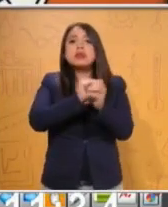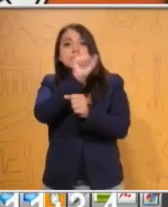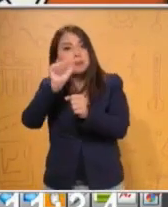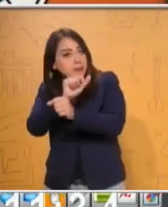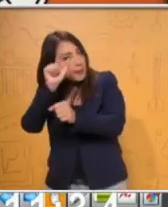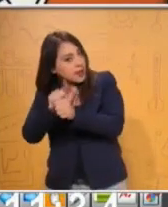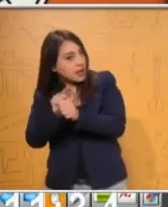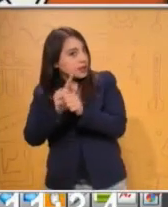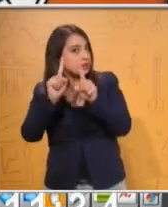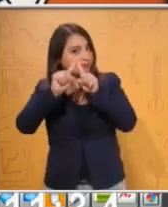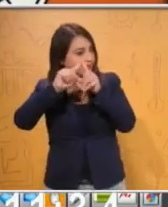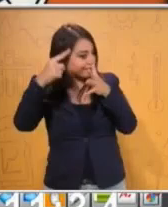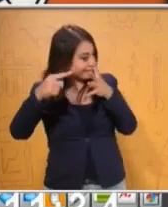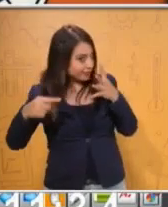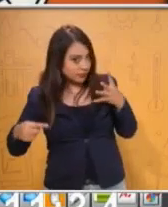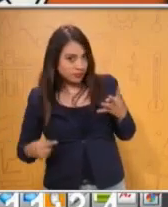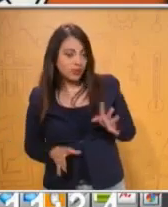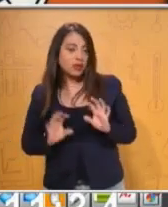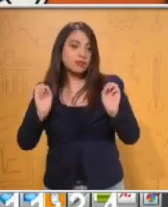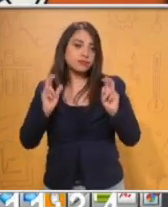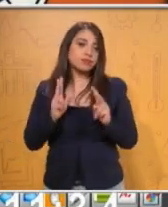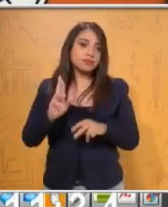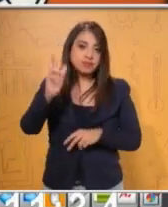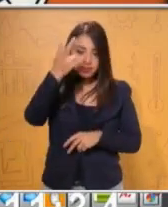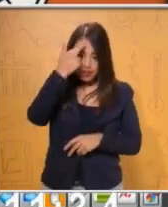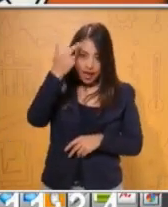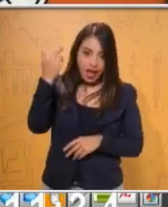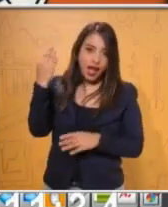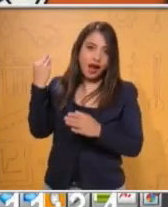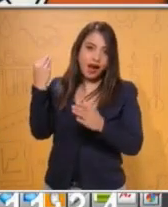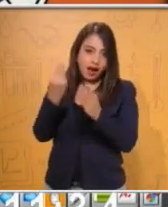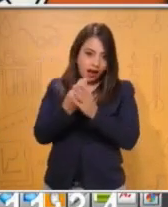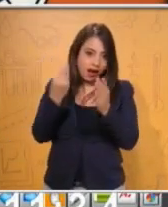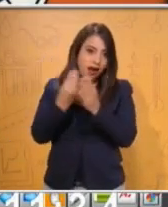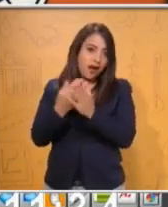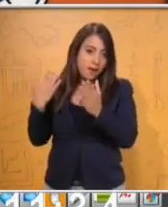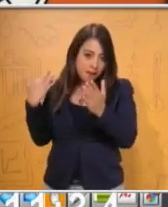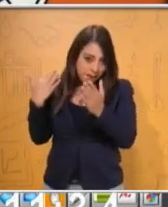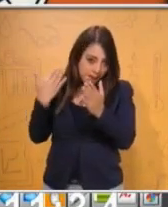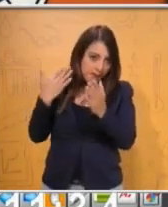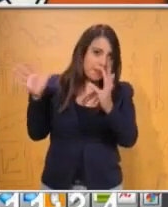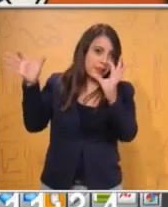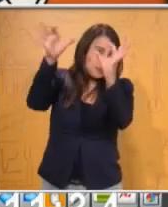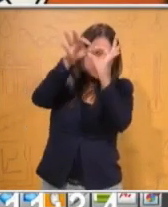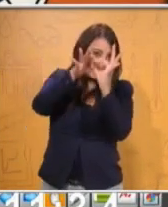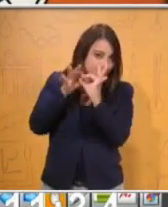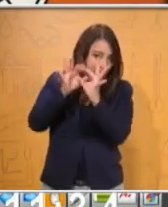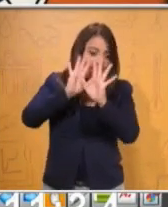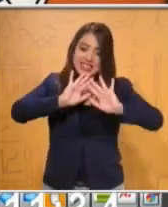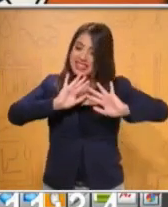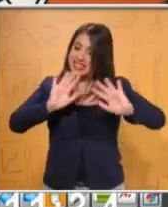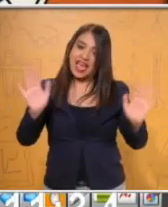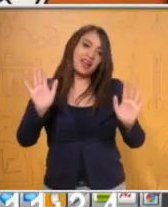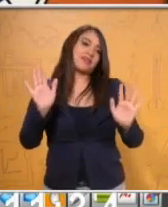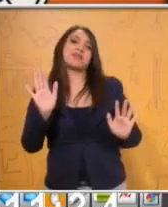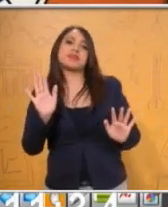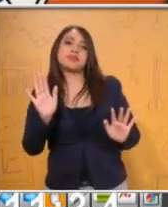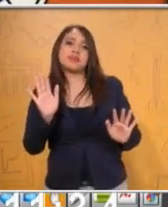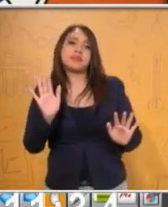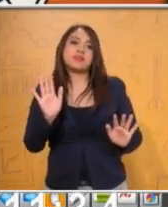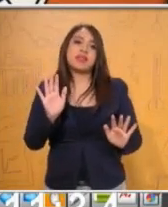Como recordemos de la clase pasada, maestra, ya vimos un poco acerca de las adivinanzas. Trabajamos las